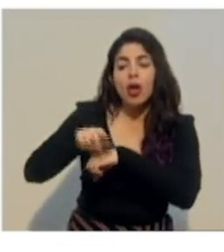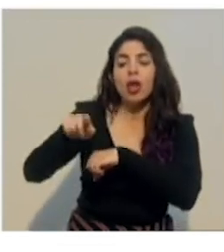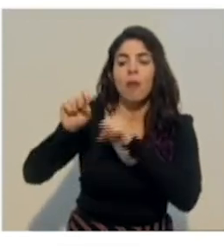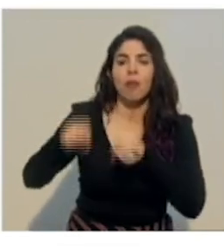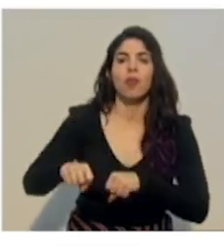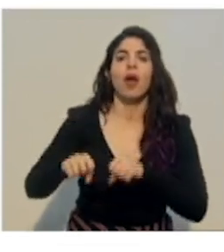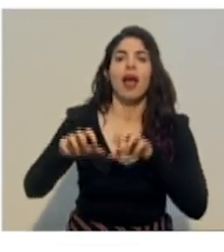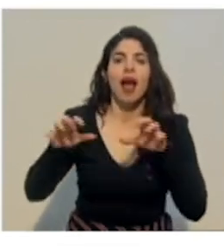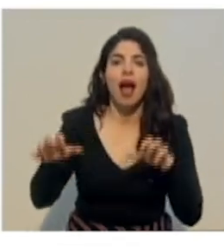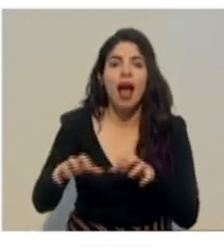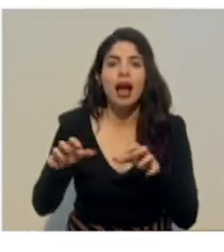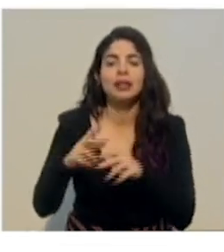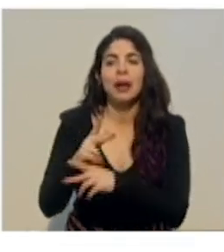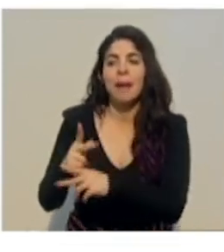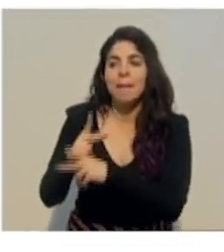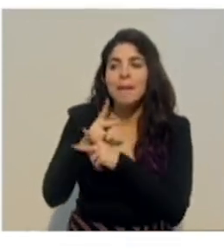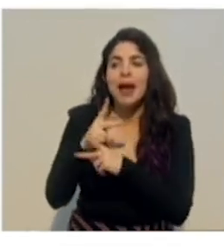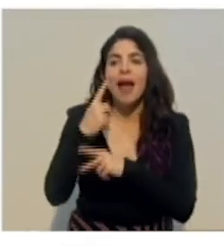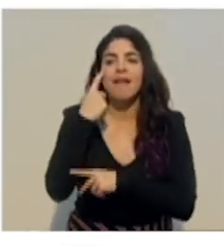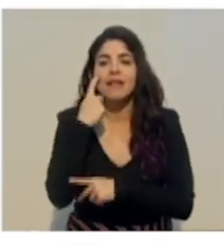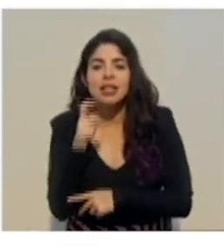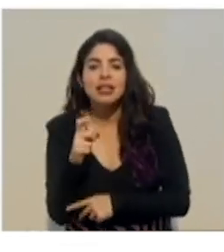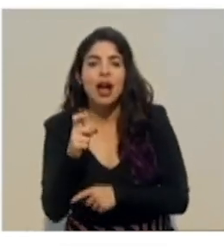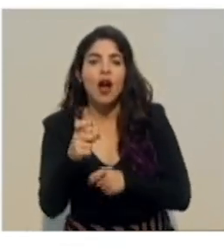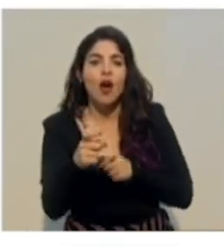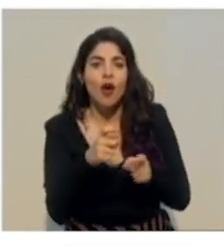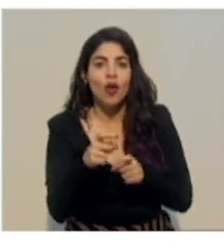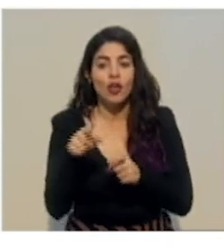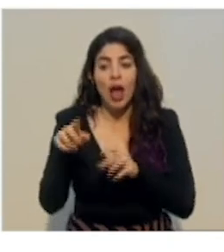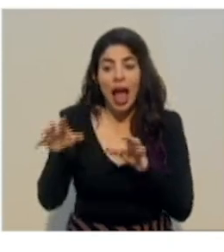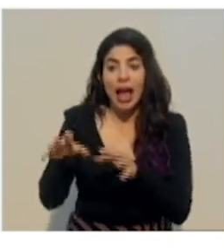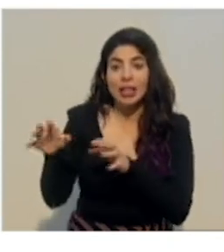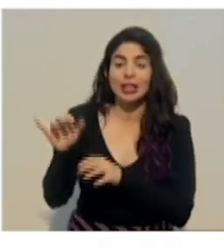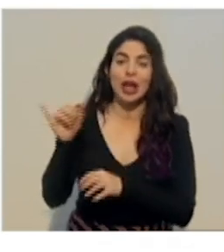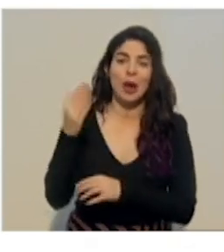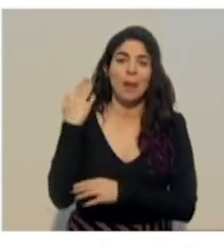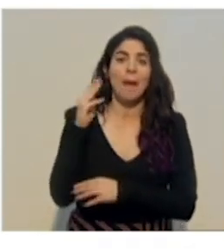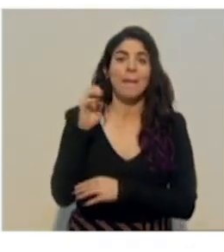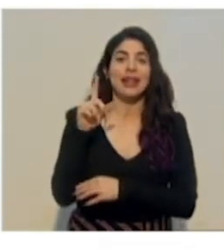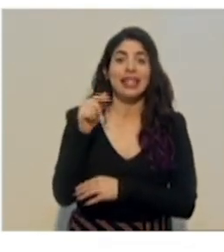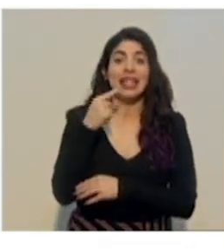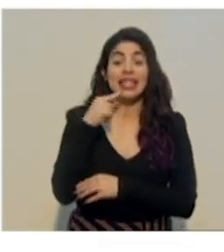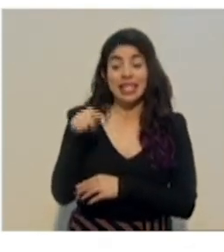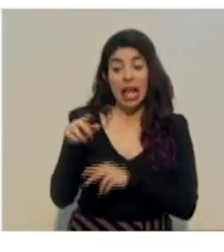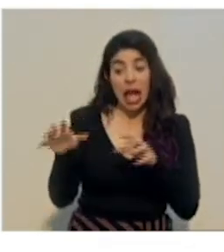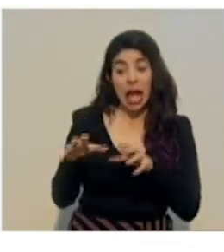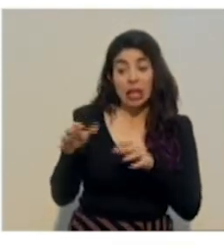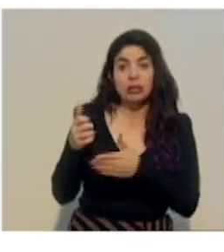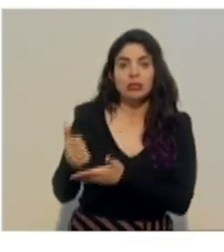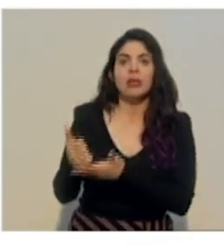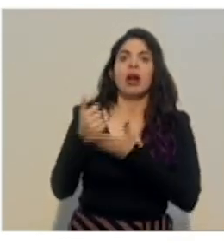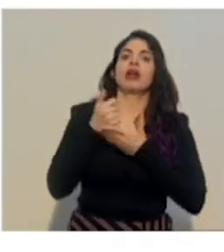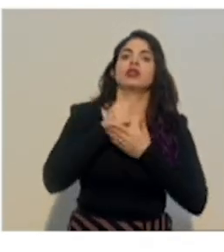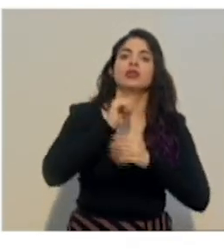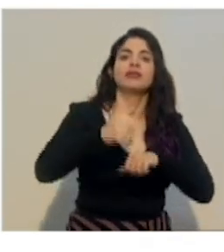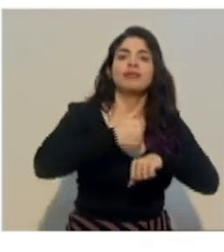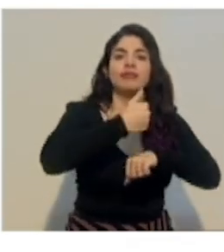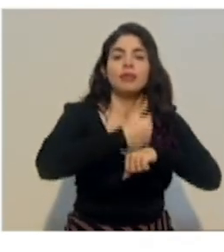fiscalización y control, que como mencionaba doña Marcela, nos permita generar procesos de